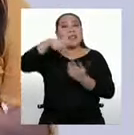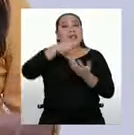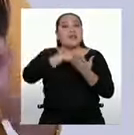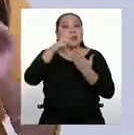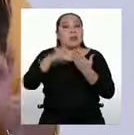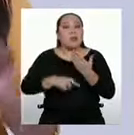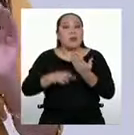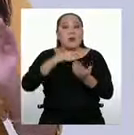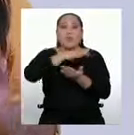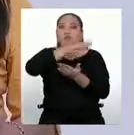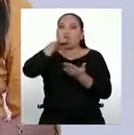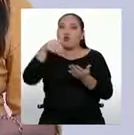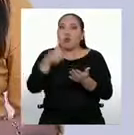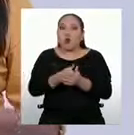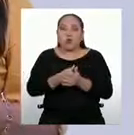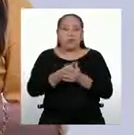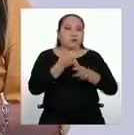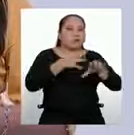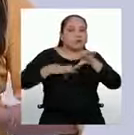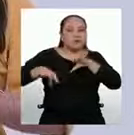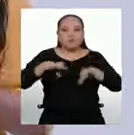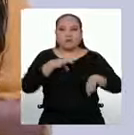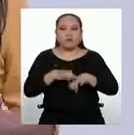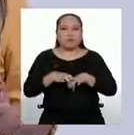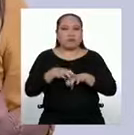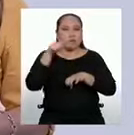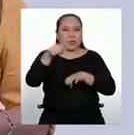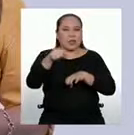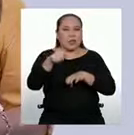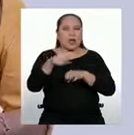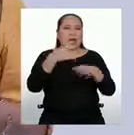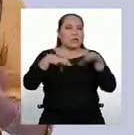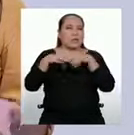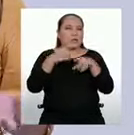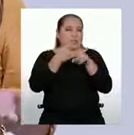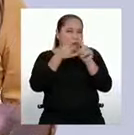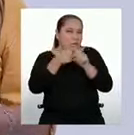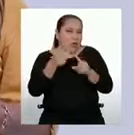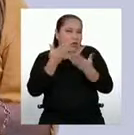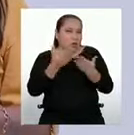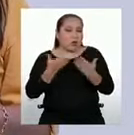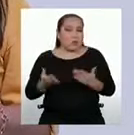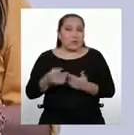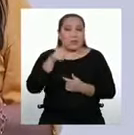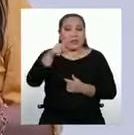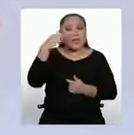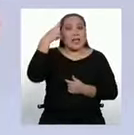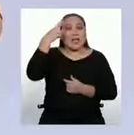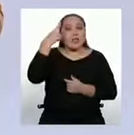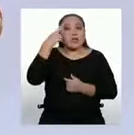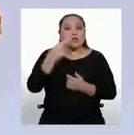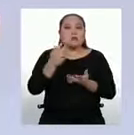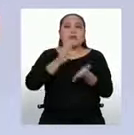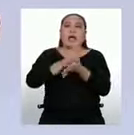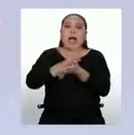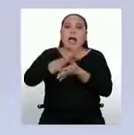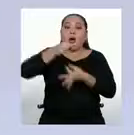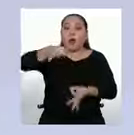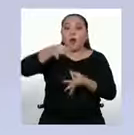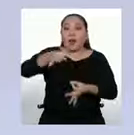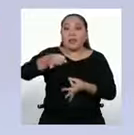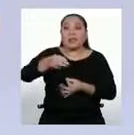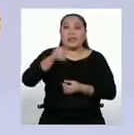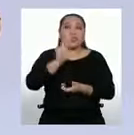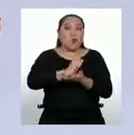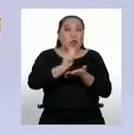programa, todos nos ponemos en acción y hacemos algunas actividades. Por eso, trata de tener a la mano hojas de papel